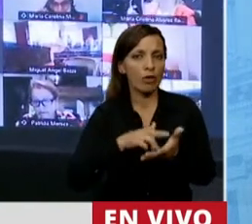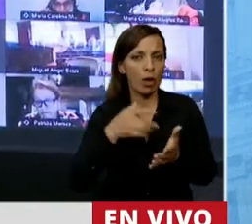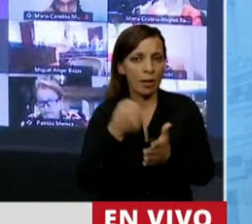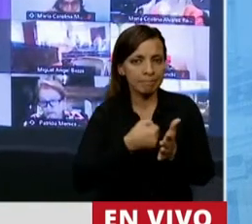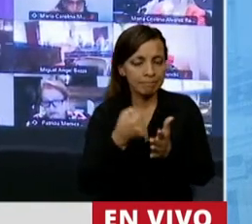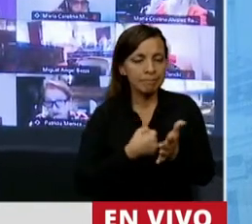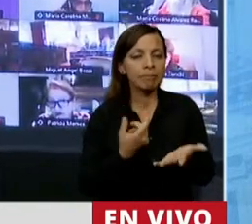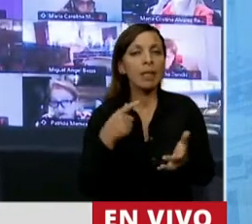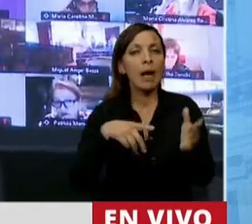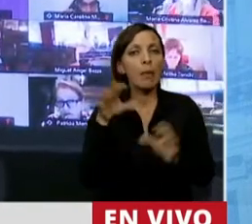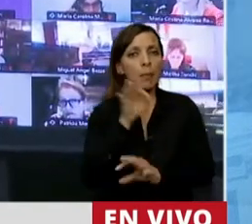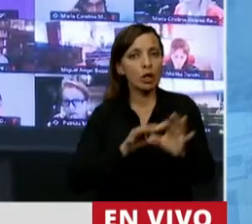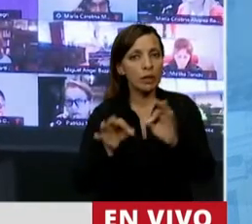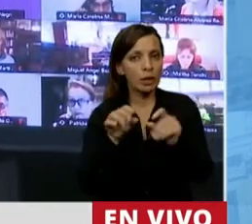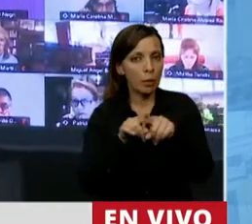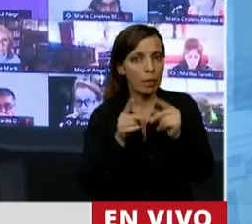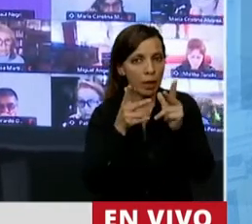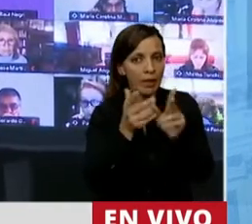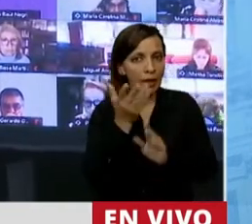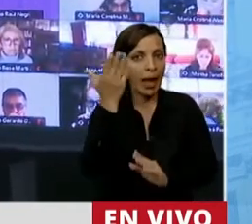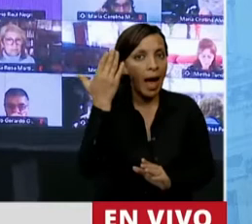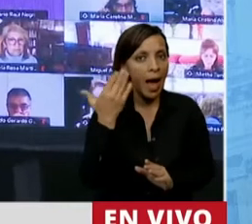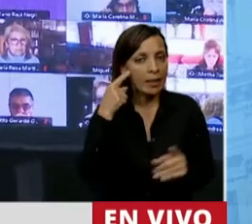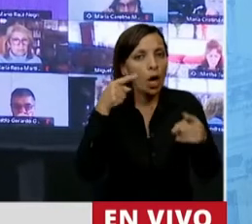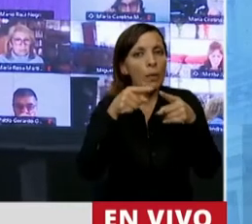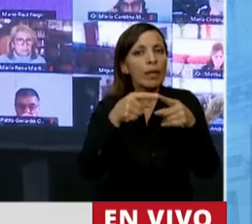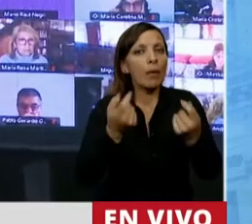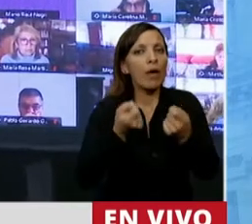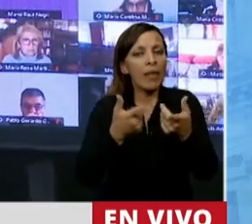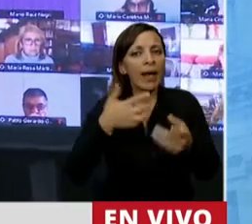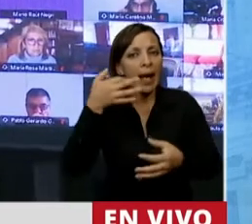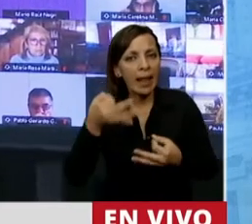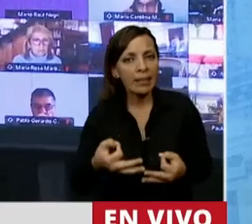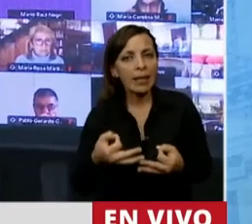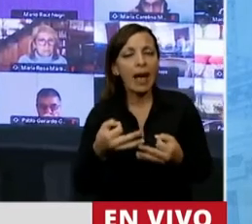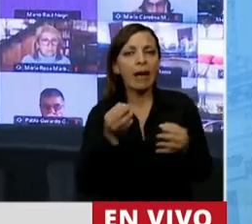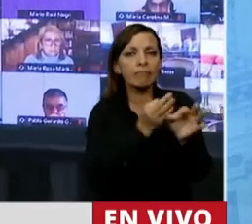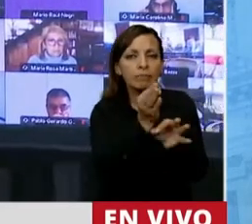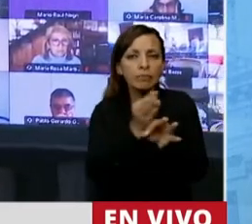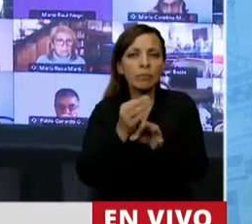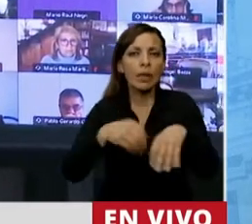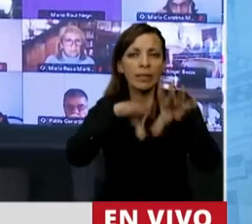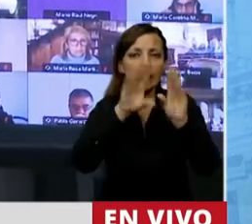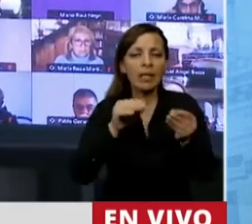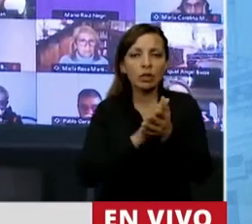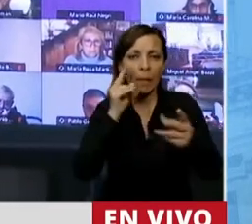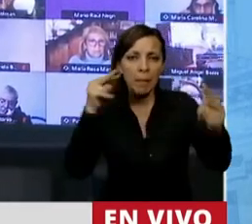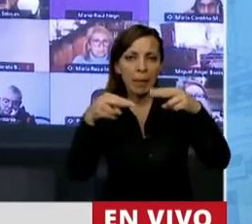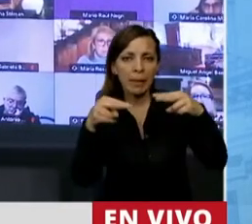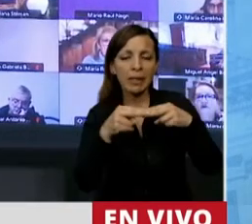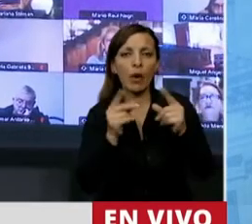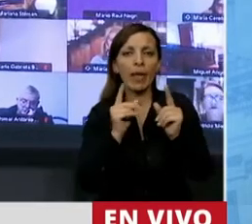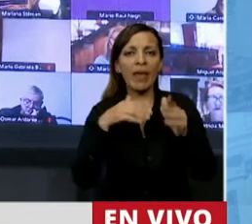Este proyecto, como lo dije anteriormente, tiene como objeto garantizar la formación integral en perspectiva de desarrollo